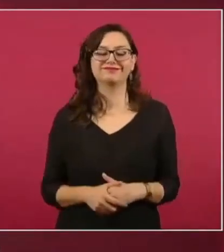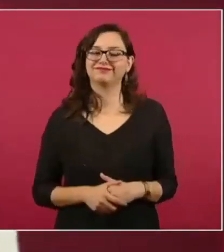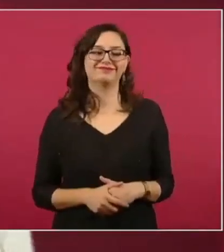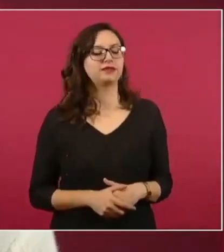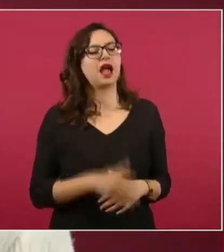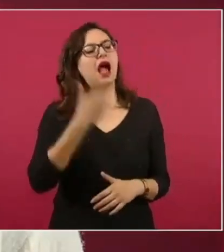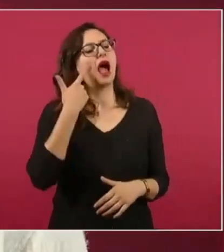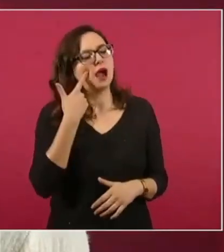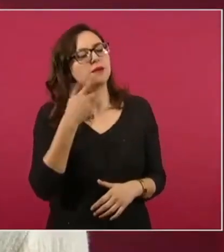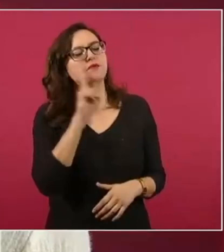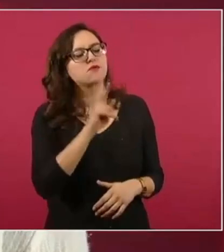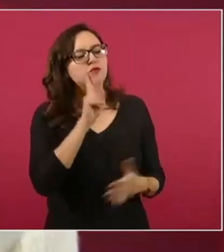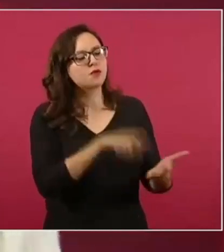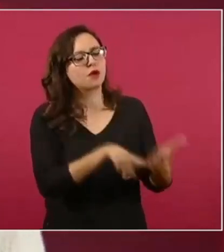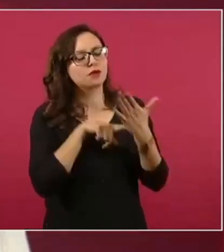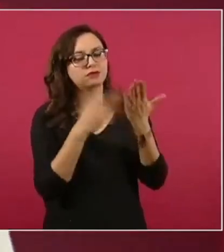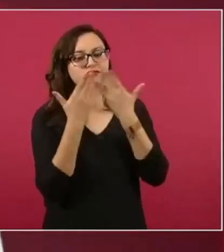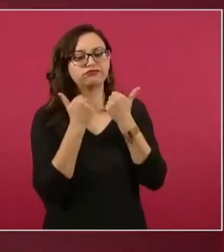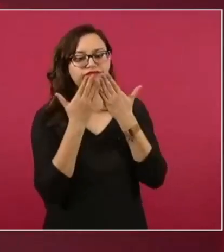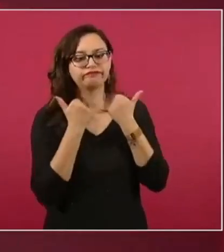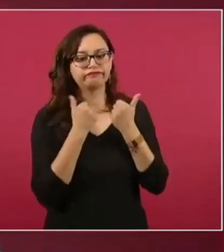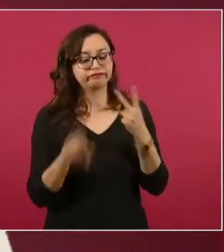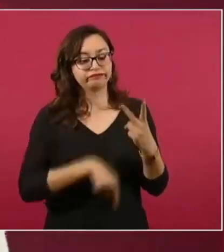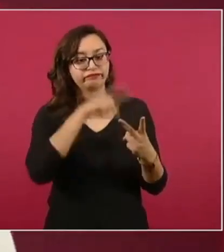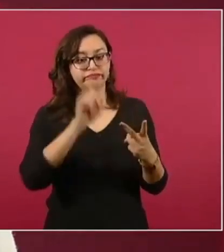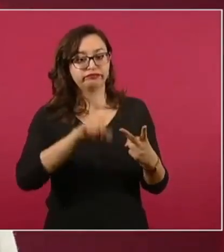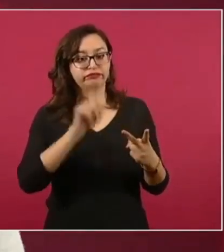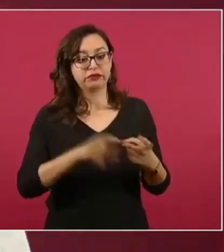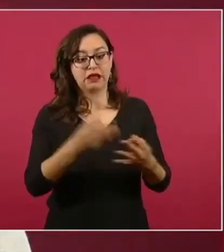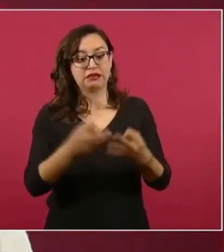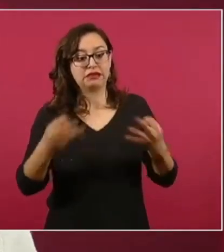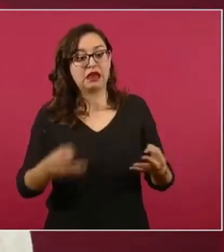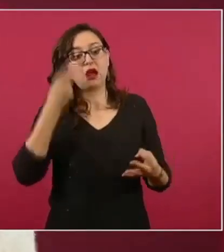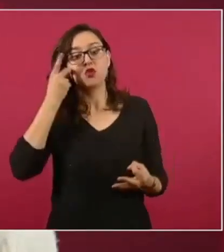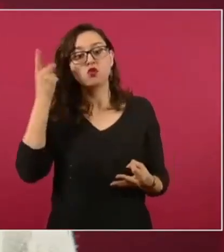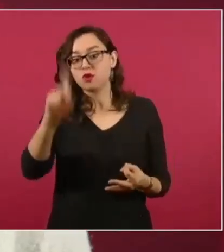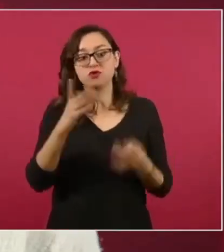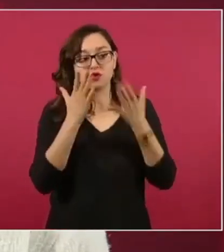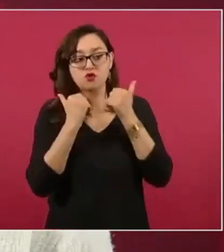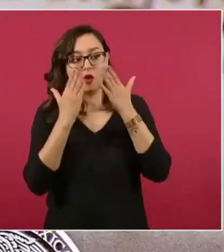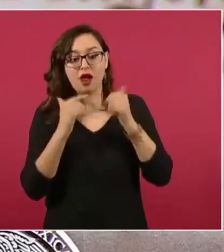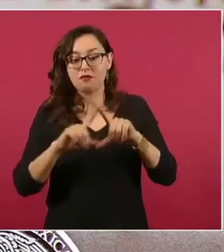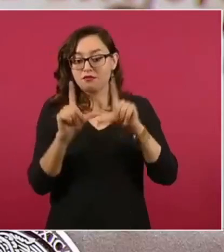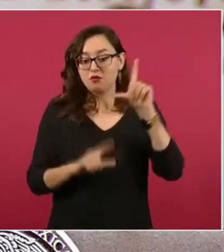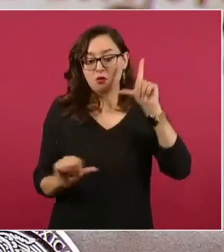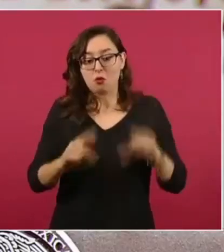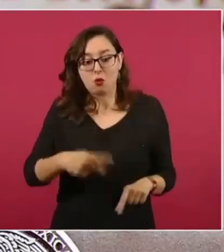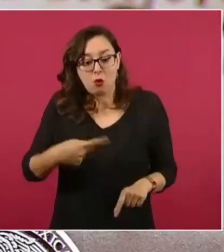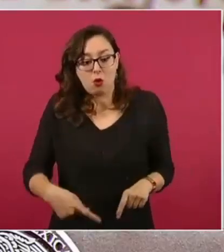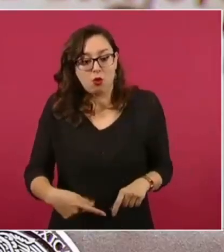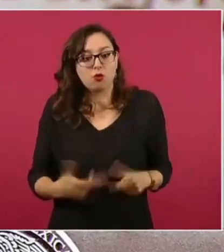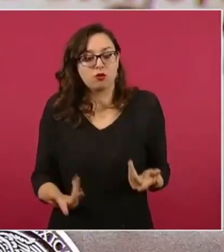carece de sustento jurídico y no es procedente, ya que se trata de terrenos nacionales. Y hasta el momento no ha